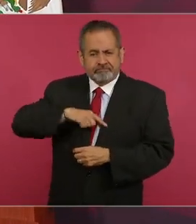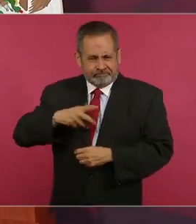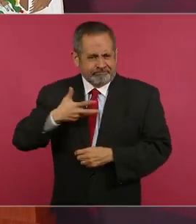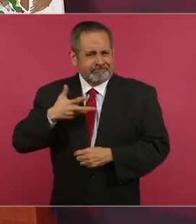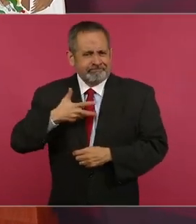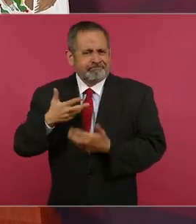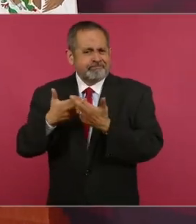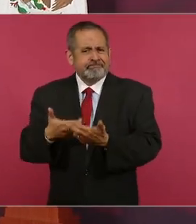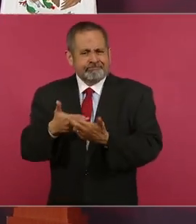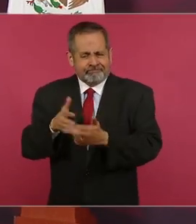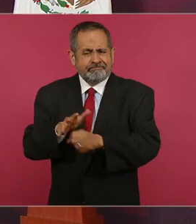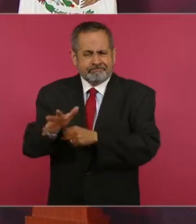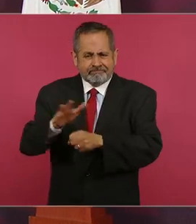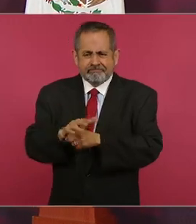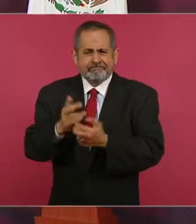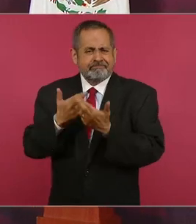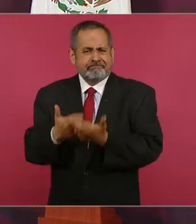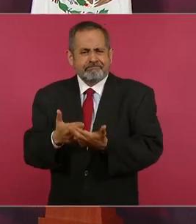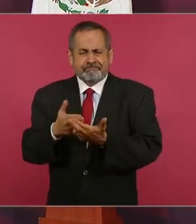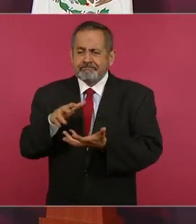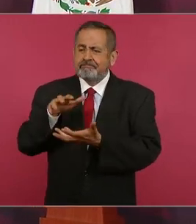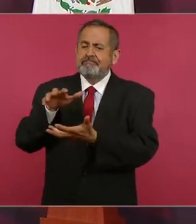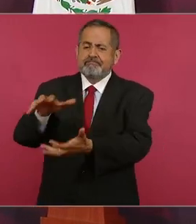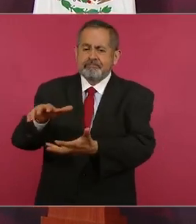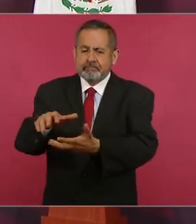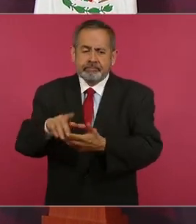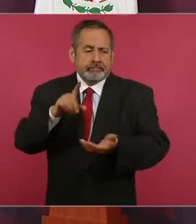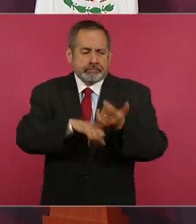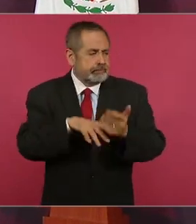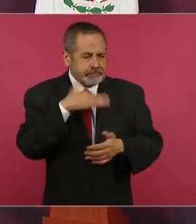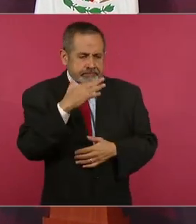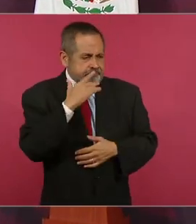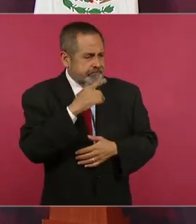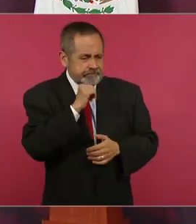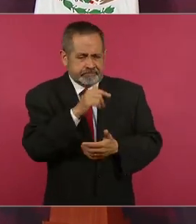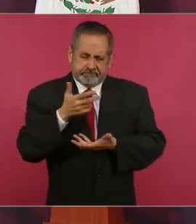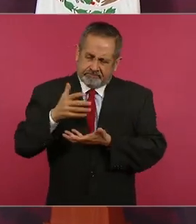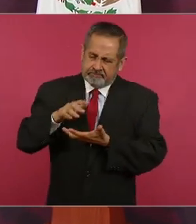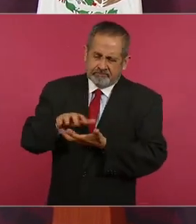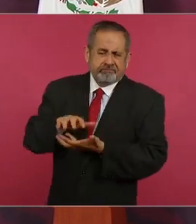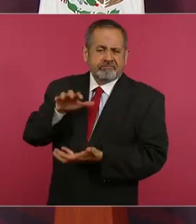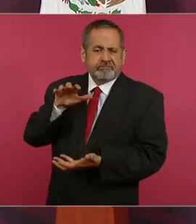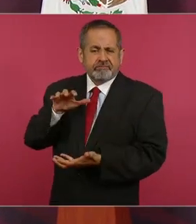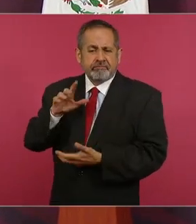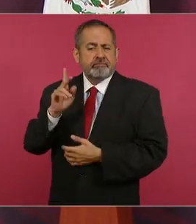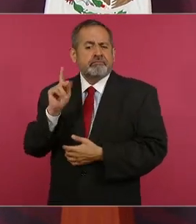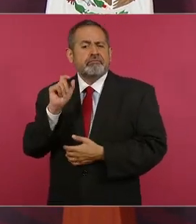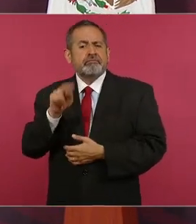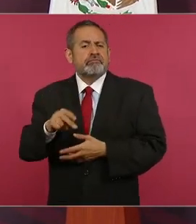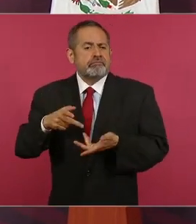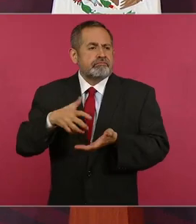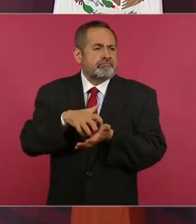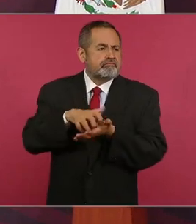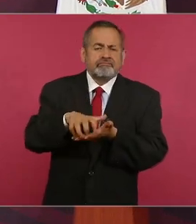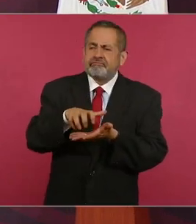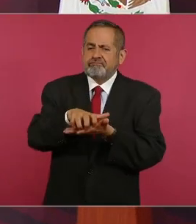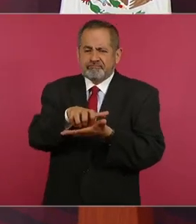recursos porque no se permite la corrupción, porque hay un plan de austeridad republicana